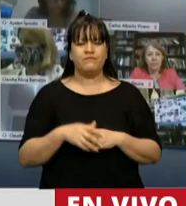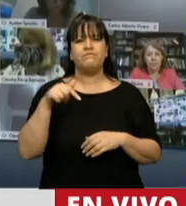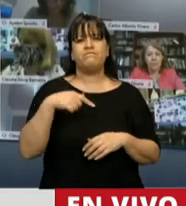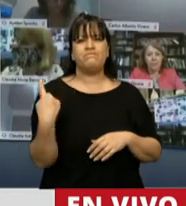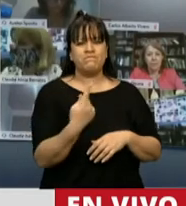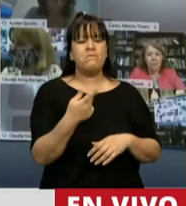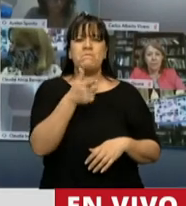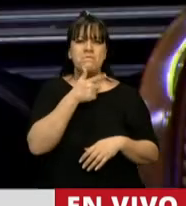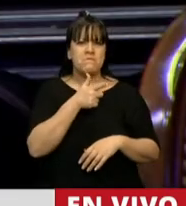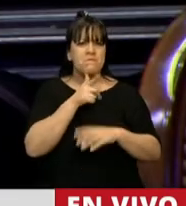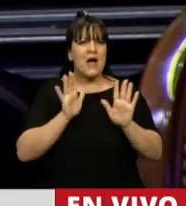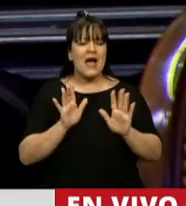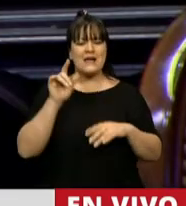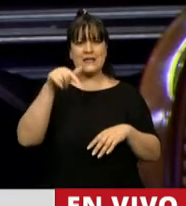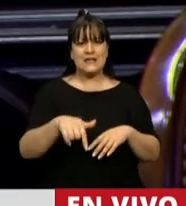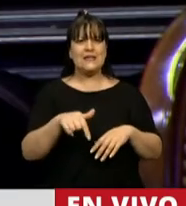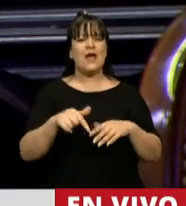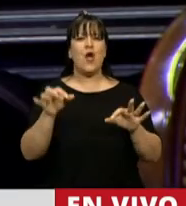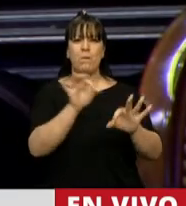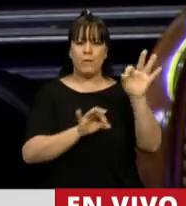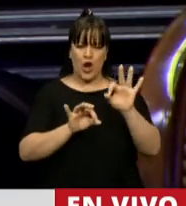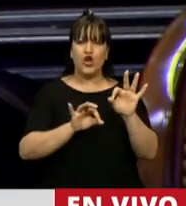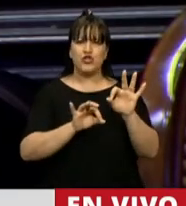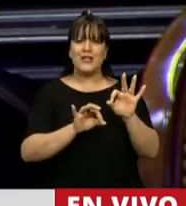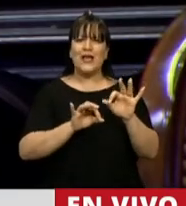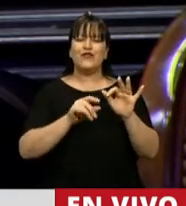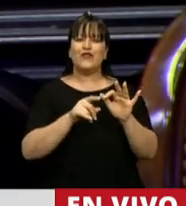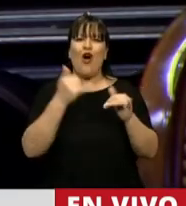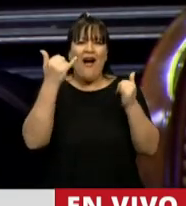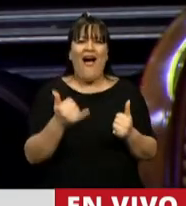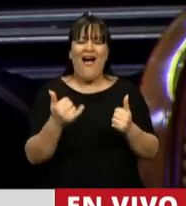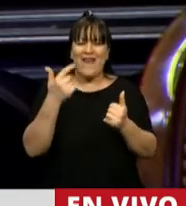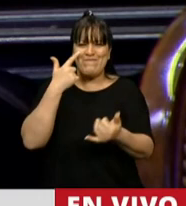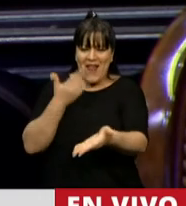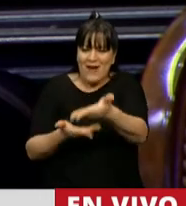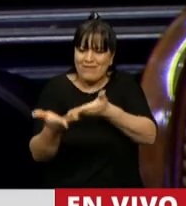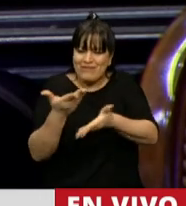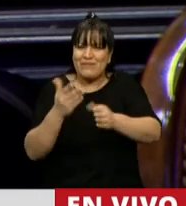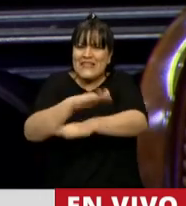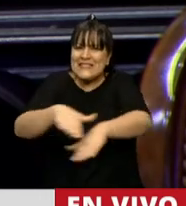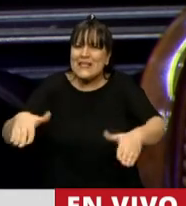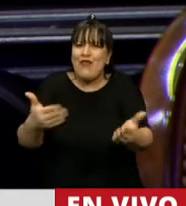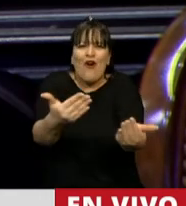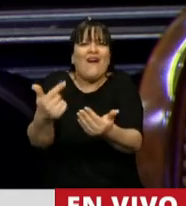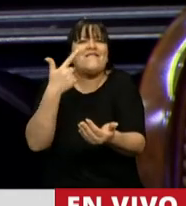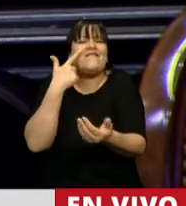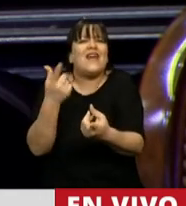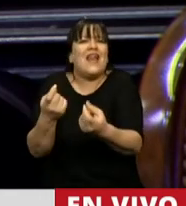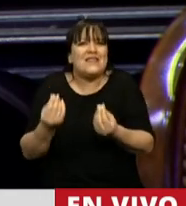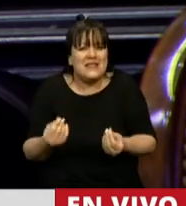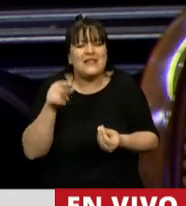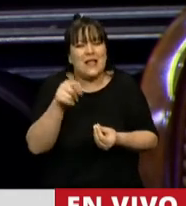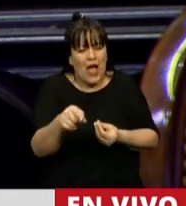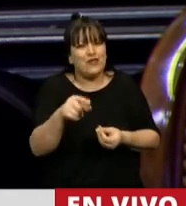parece que este proyecto que propone la escucha es un acto fundamental en el desafío de